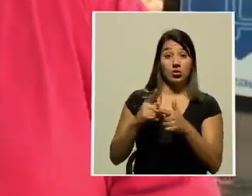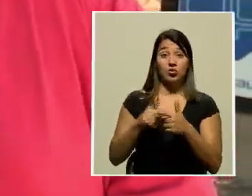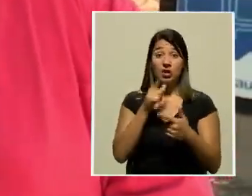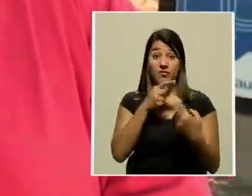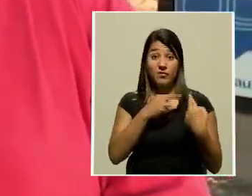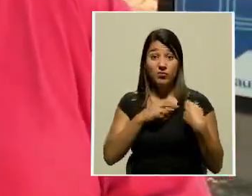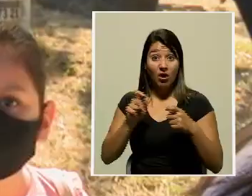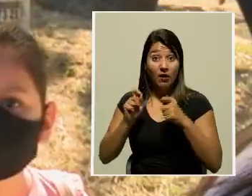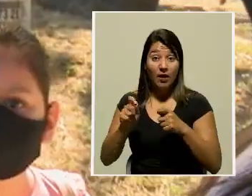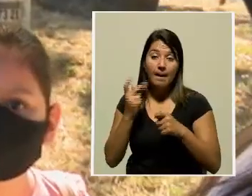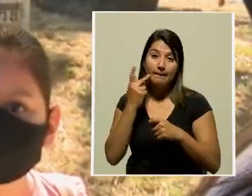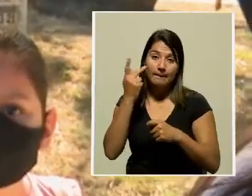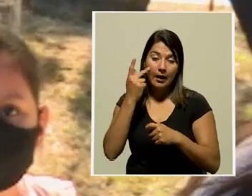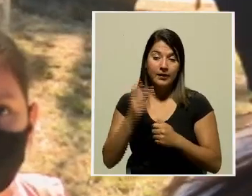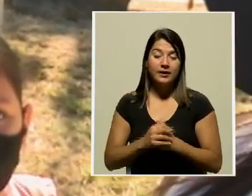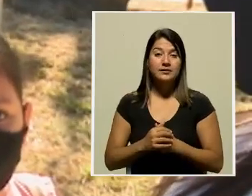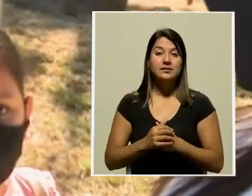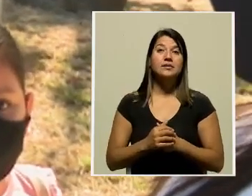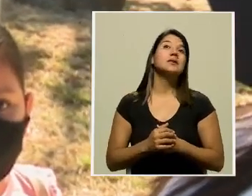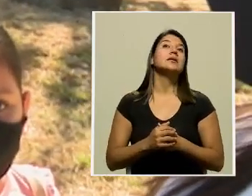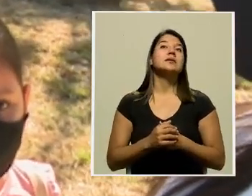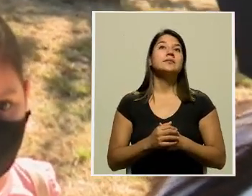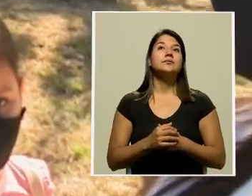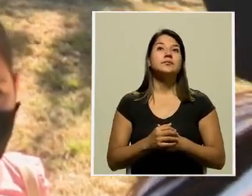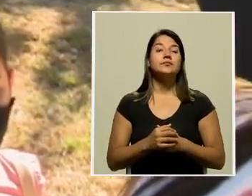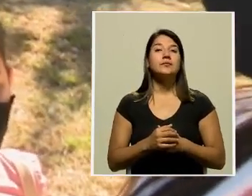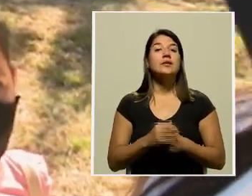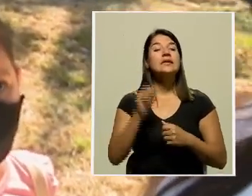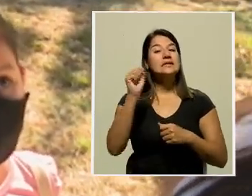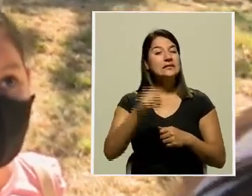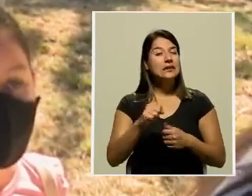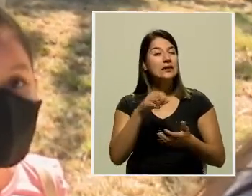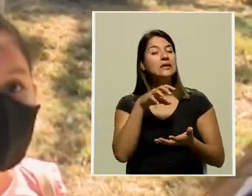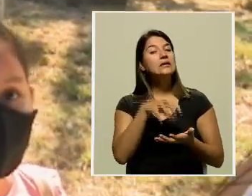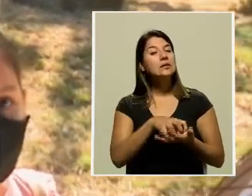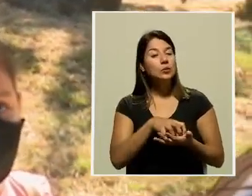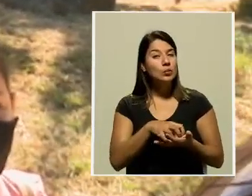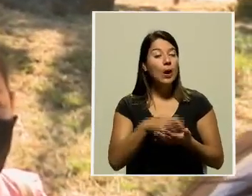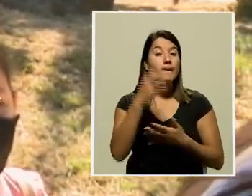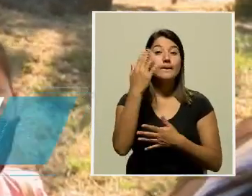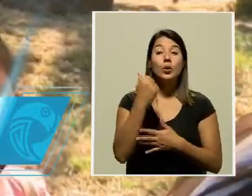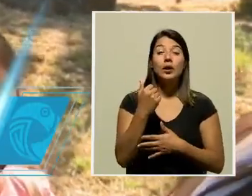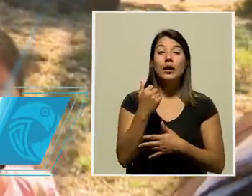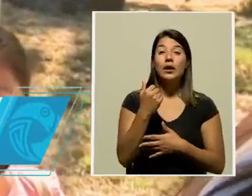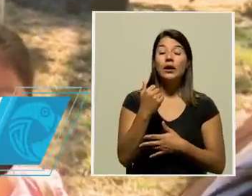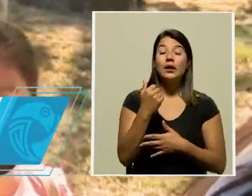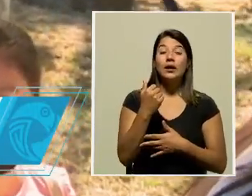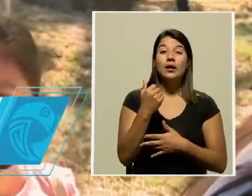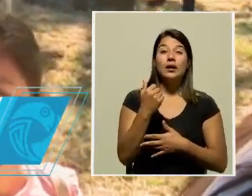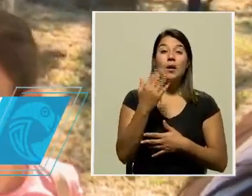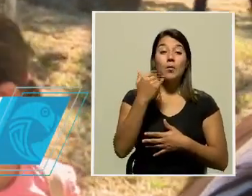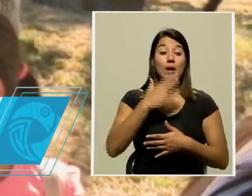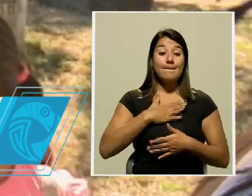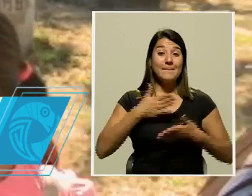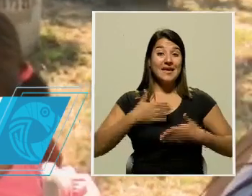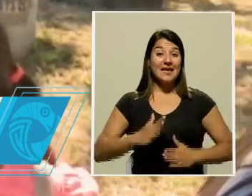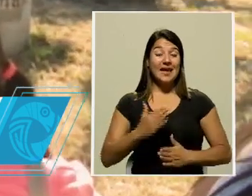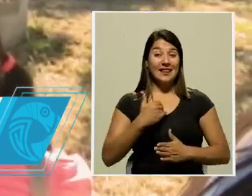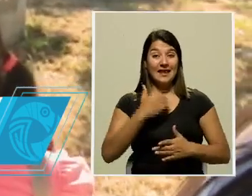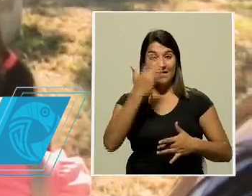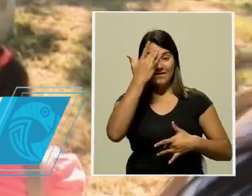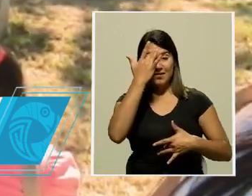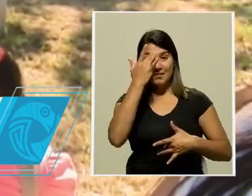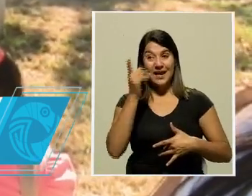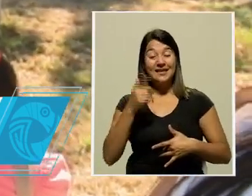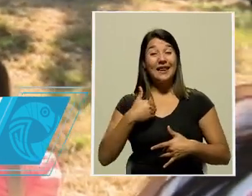encargarse de eso. La verdad, sí hay un poquito de inquietud porque mis hijas tienen un fallecimiento, tengo una